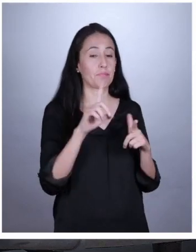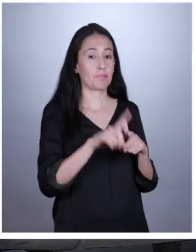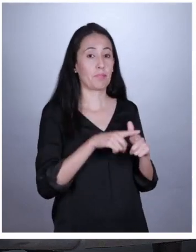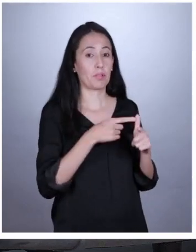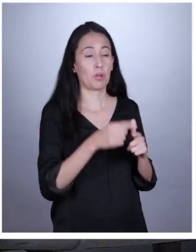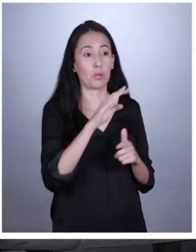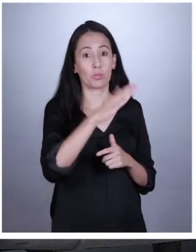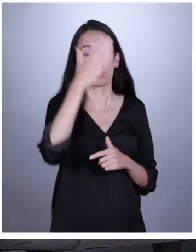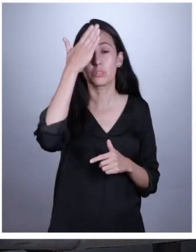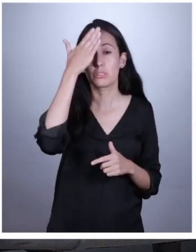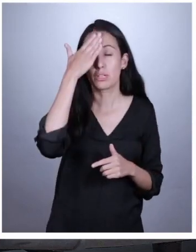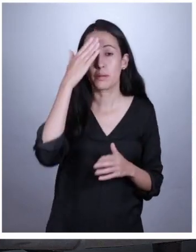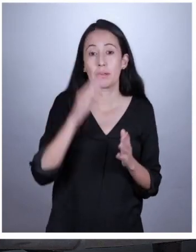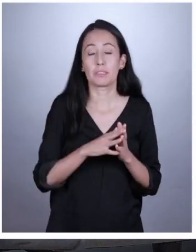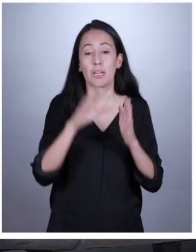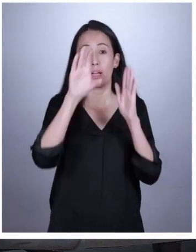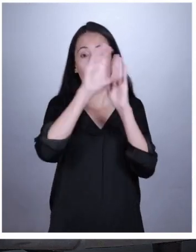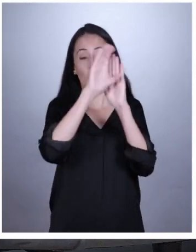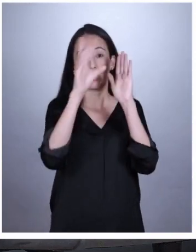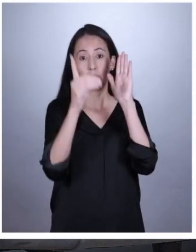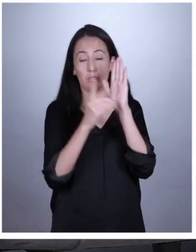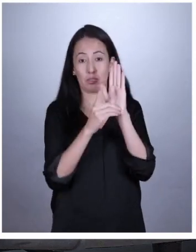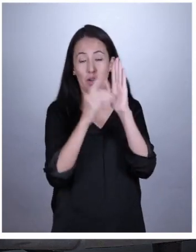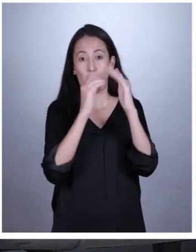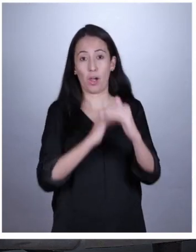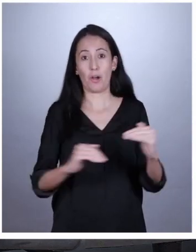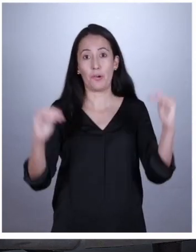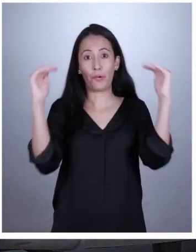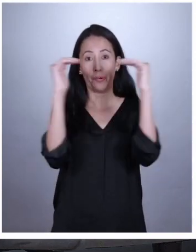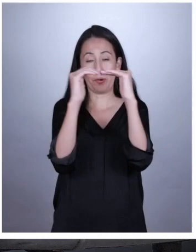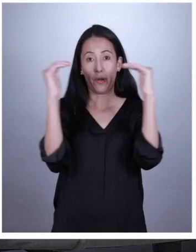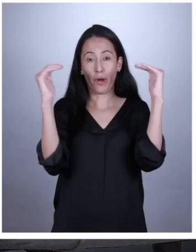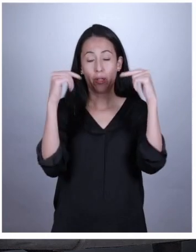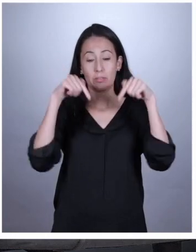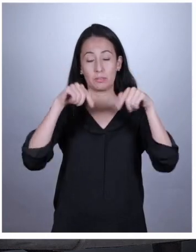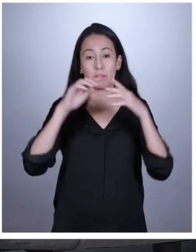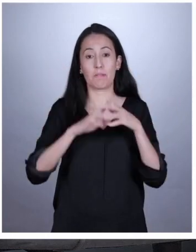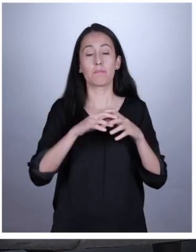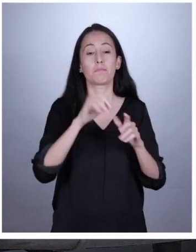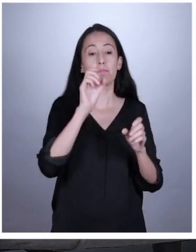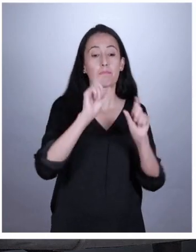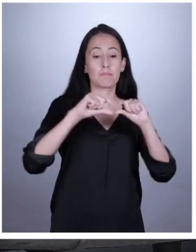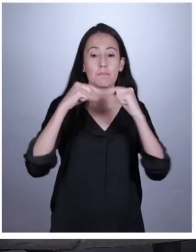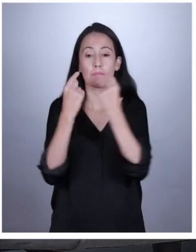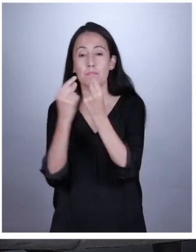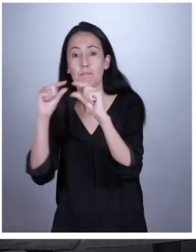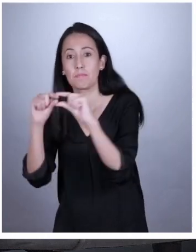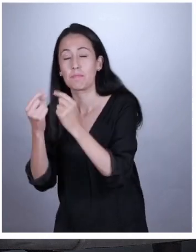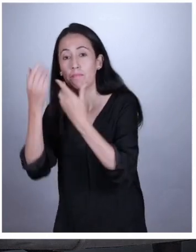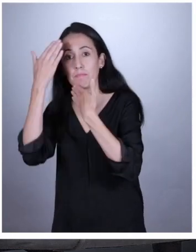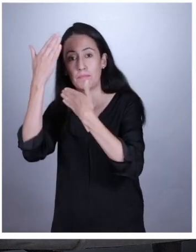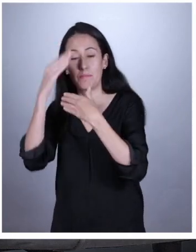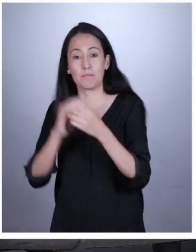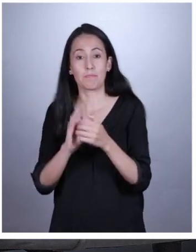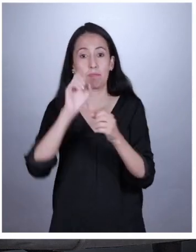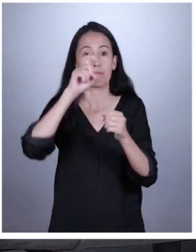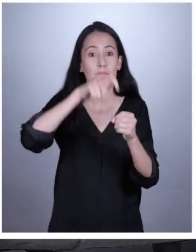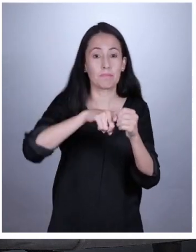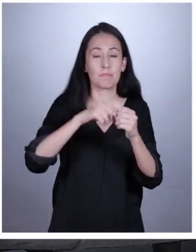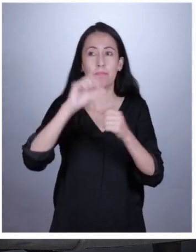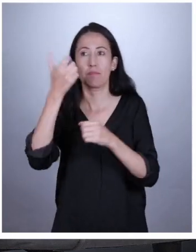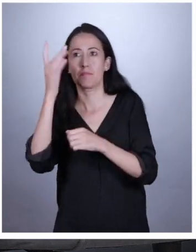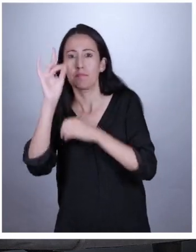Entonces, ¿sabías que el Código de la Democracia de Ecuador establece que los partidos deben incluir obligatoriamente